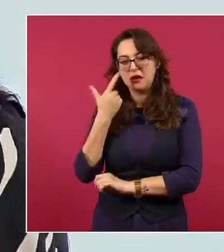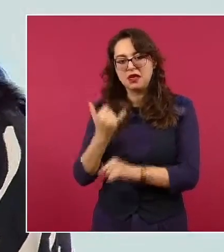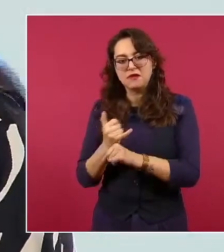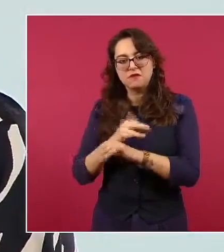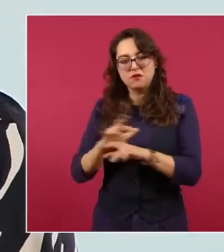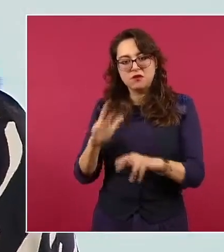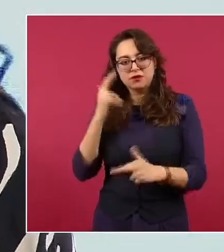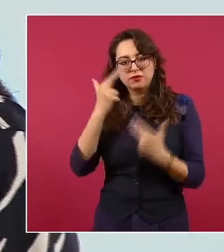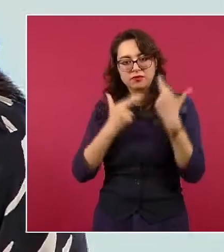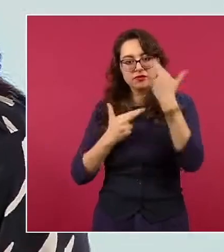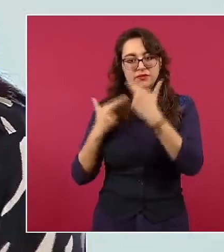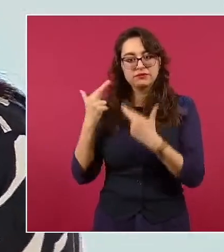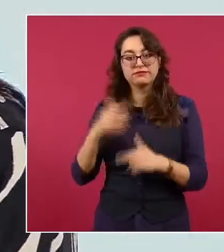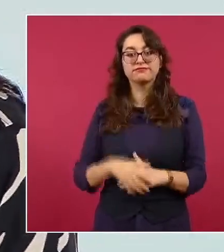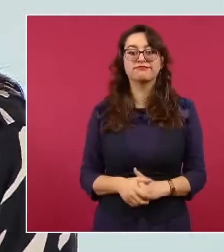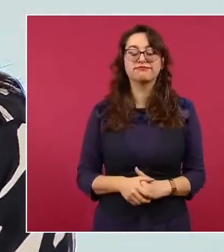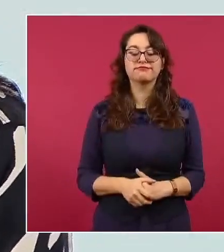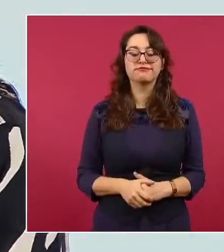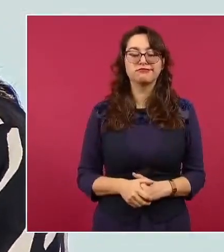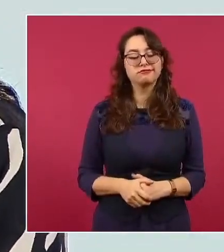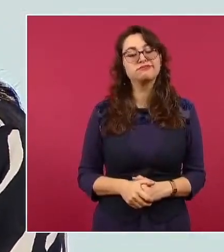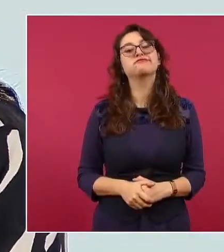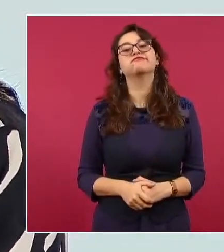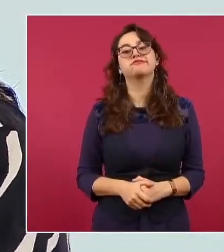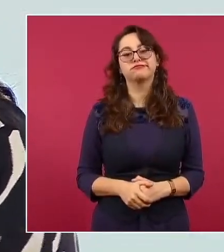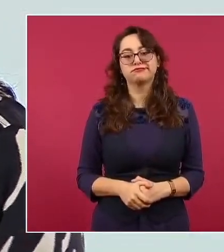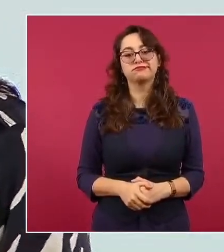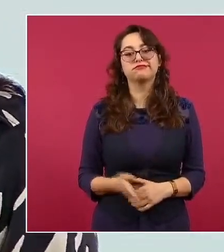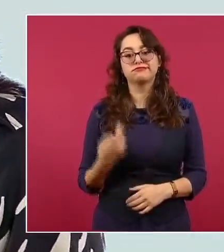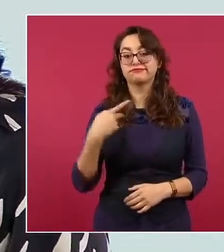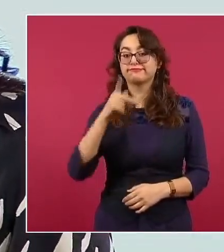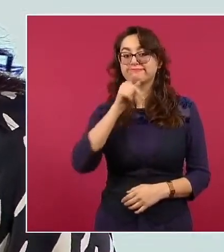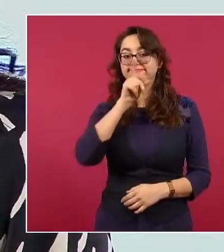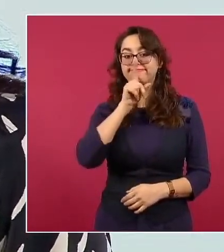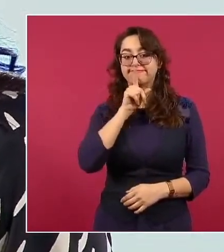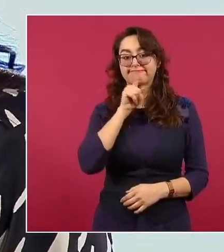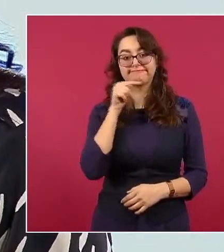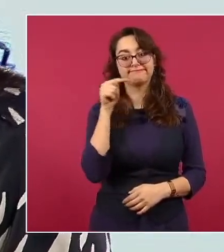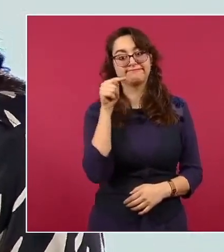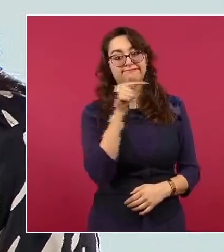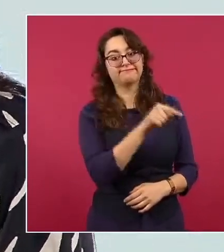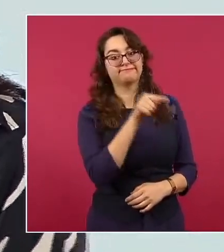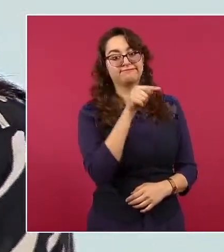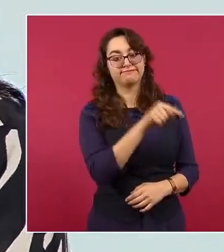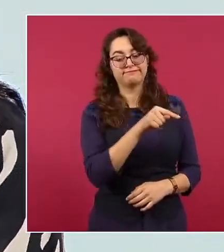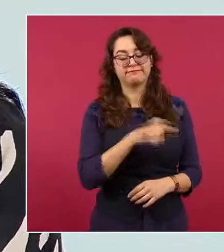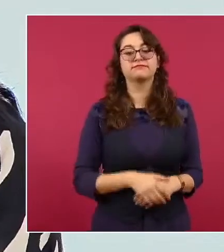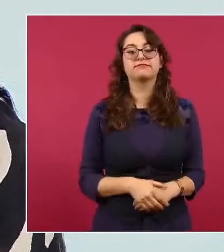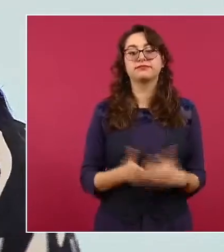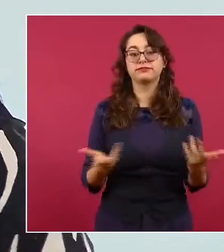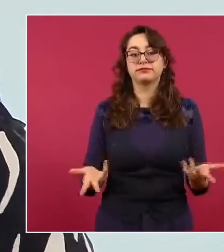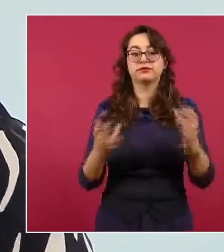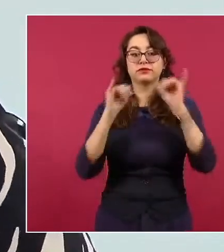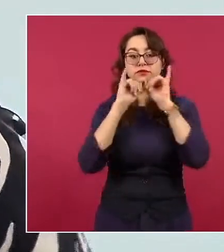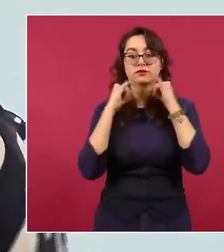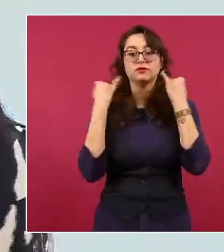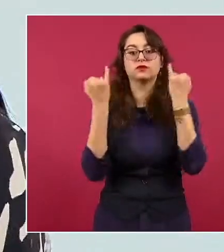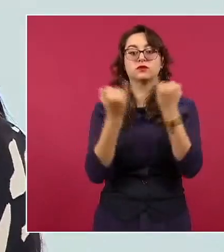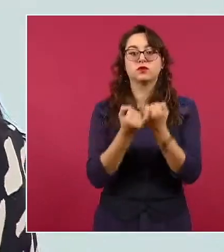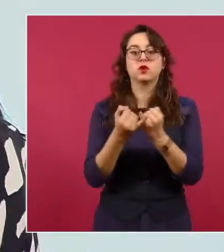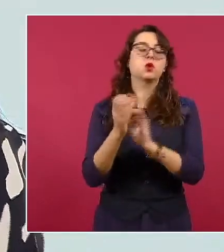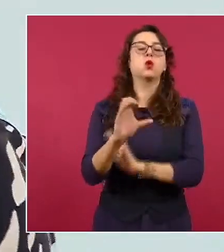Fox no dice la verdad. Antes que nada aclarar que Fox es miembro de la junta directiva de la empresa Cuida Life,